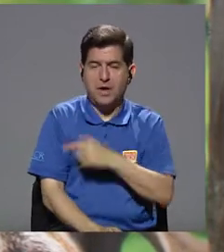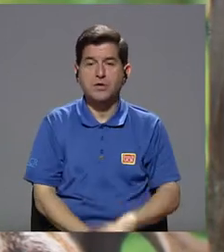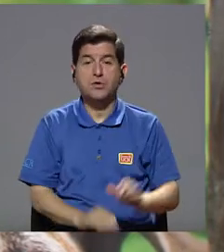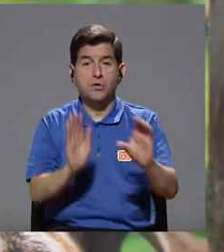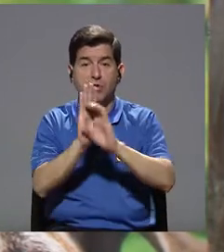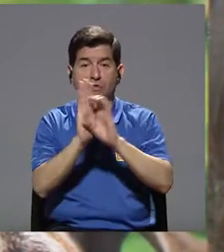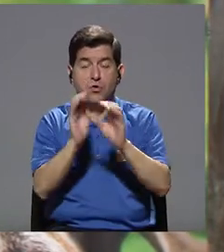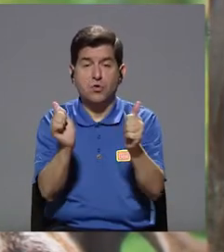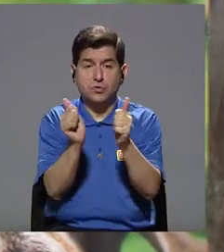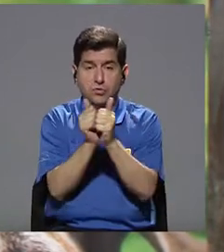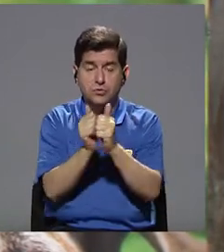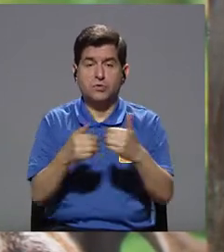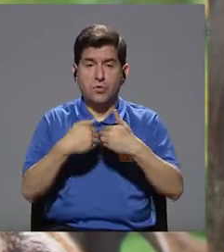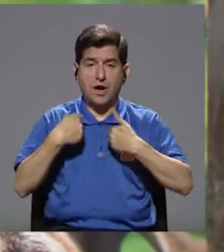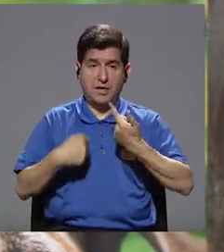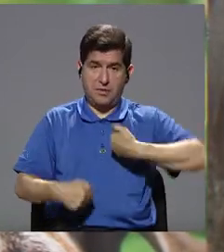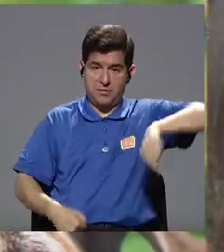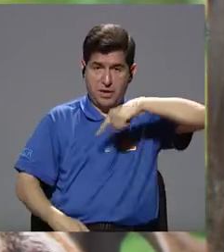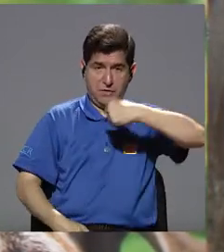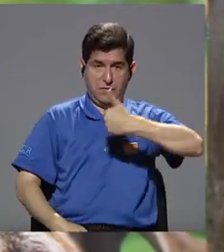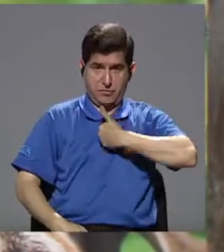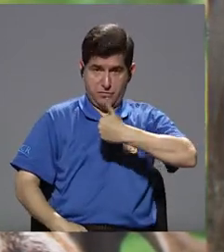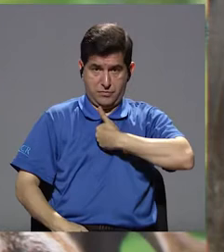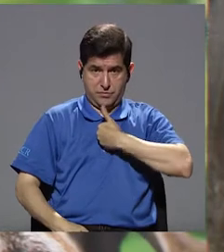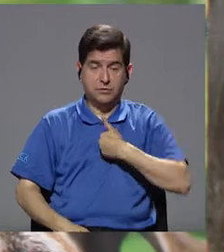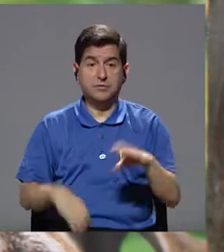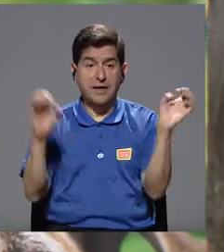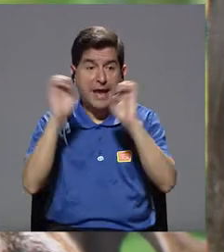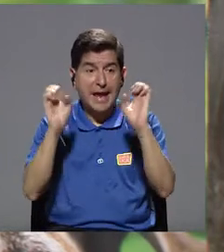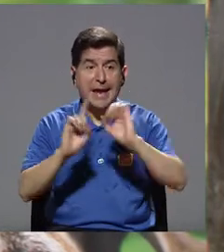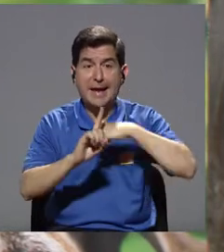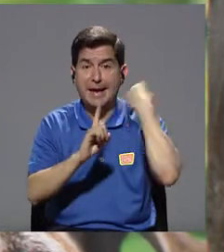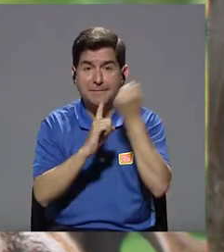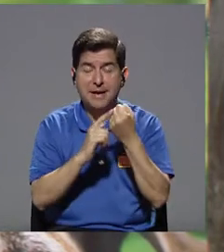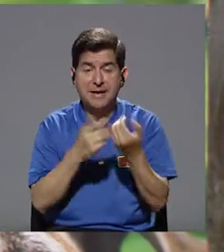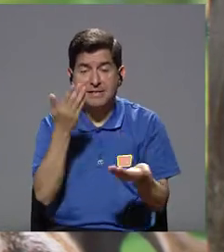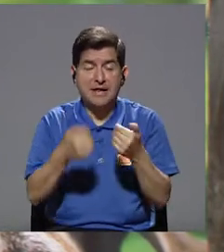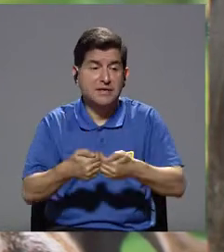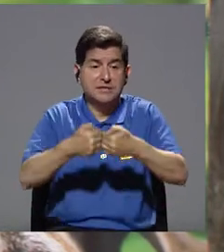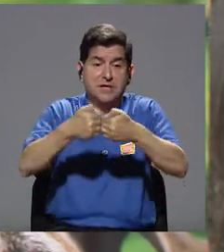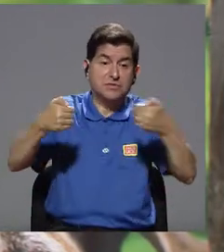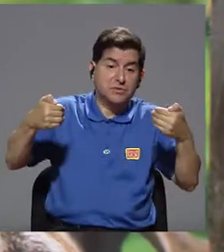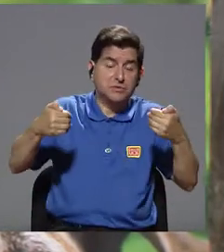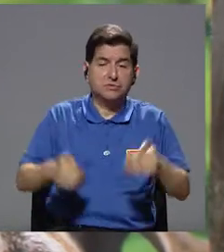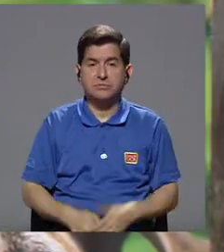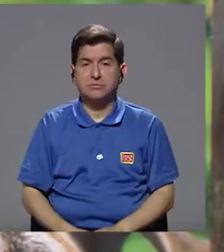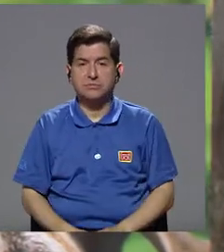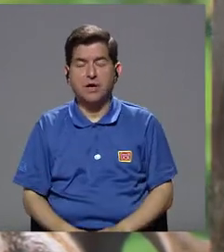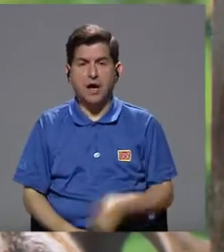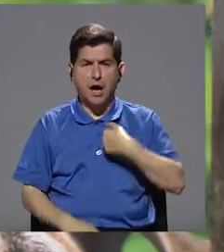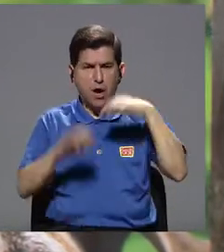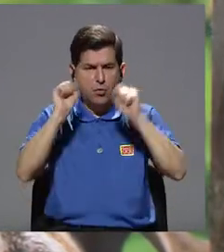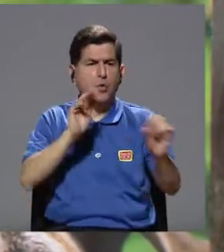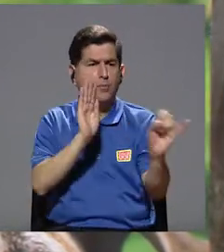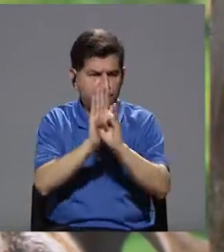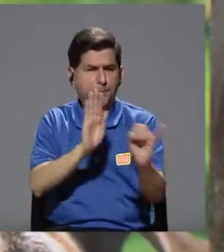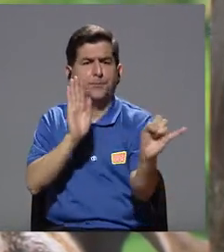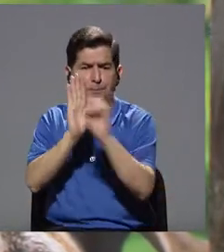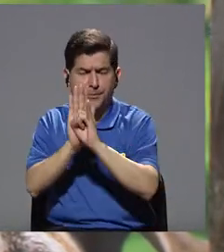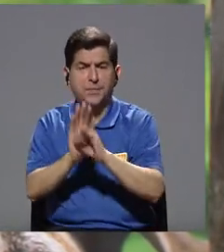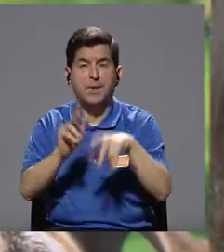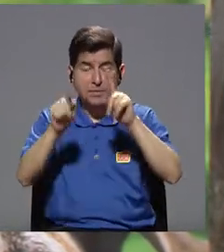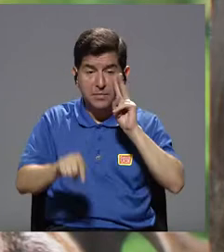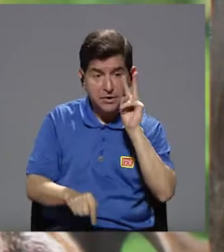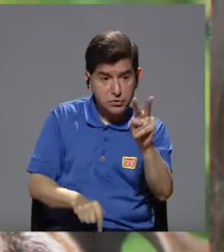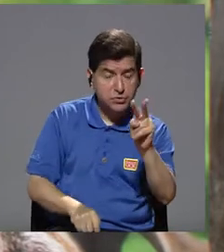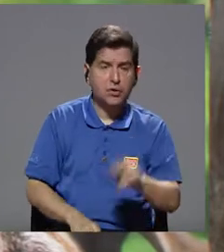de nosotros con los animales, de nuestros animales, por una emergencia que tengamos que separarnos o que los animales se nos separen, pues poder identificarlos